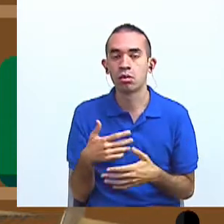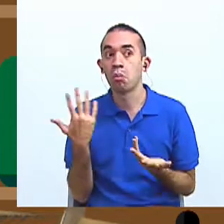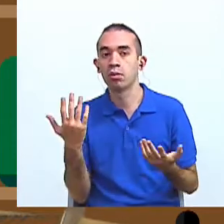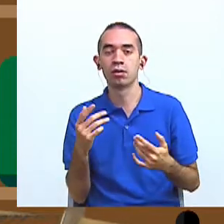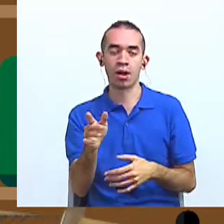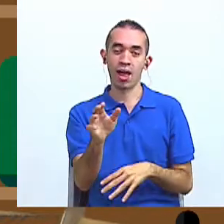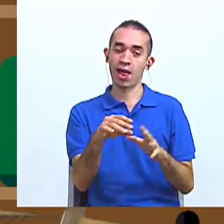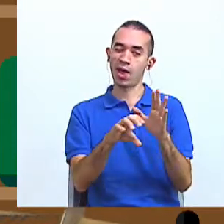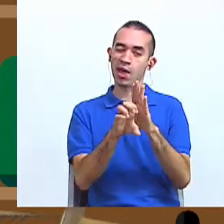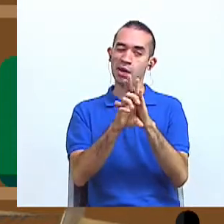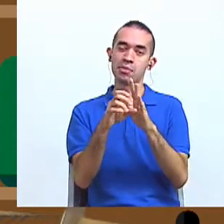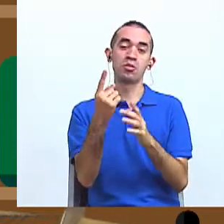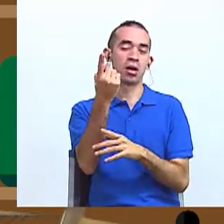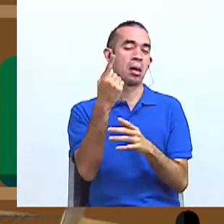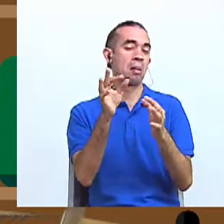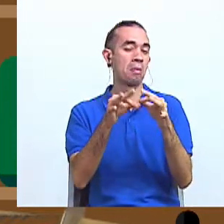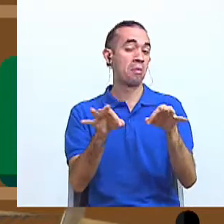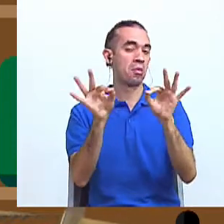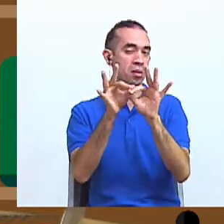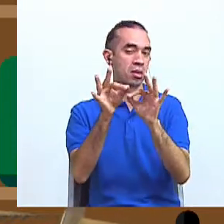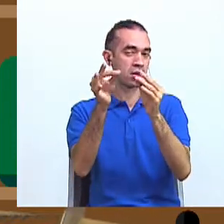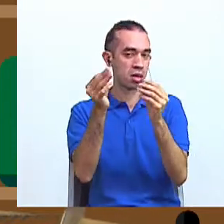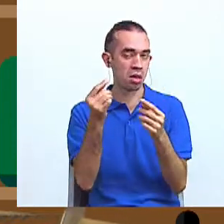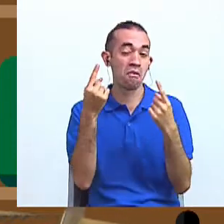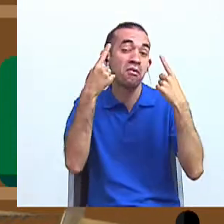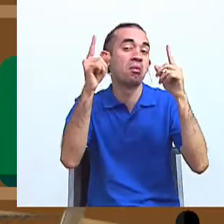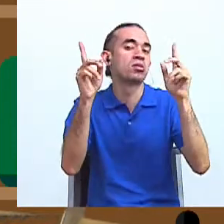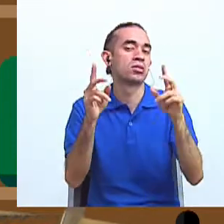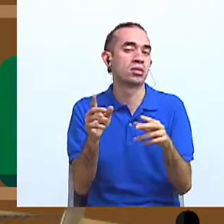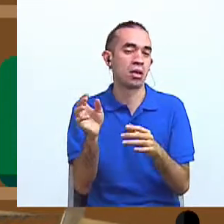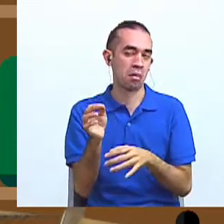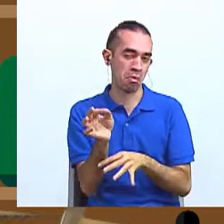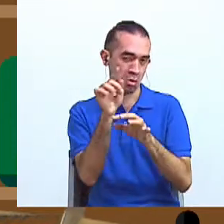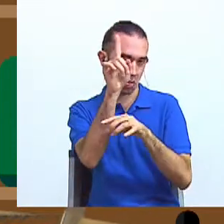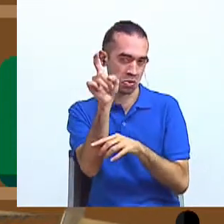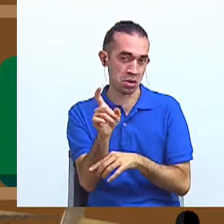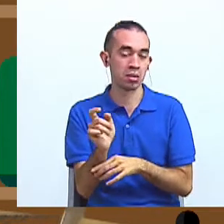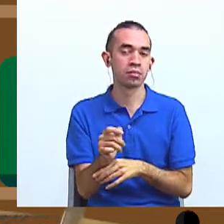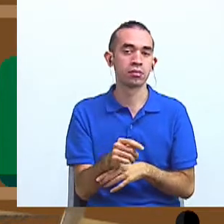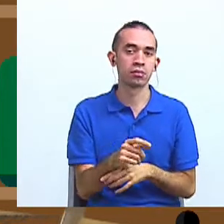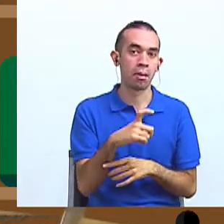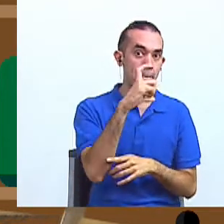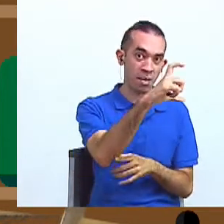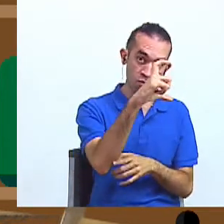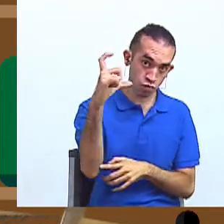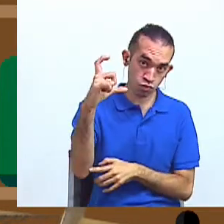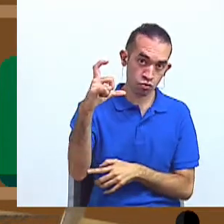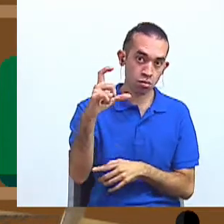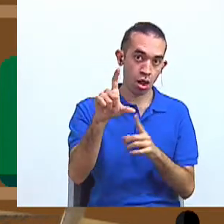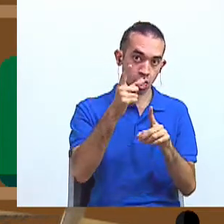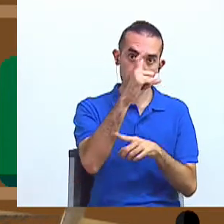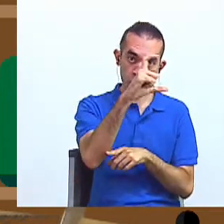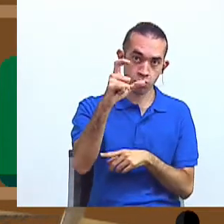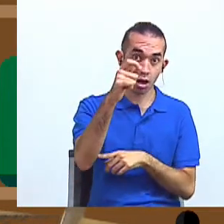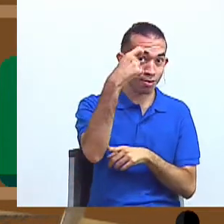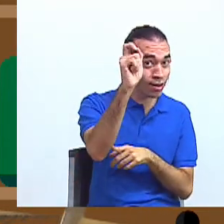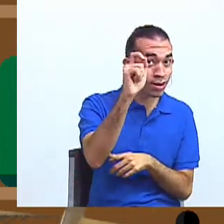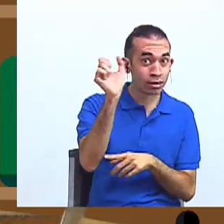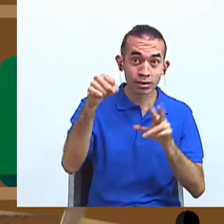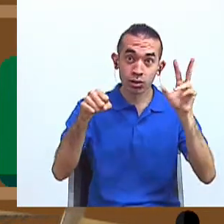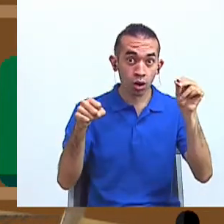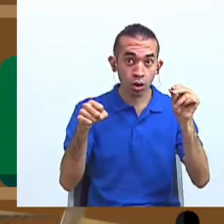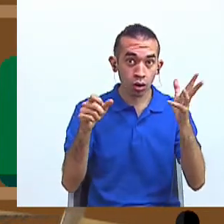esta pregunta que más de uno se ha hecho. Profe, ¿las mayúsculas se tildan o no se tildan? ¿Tienen esa duda?